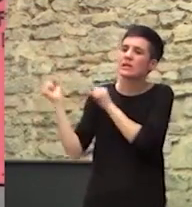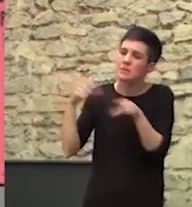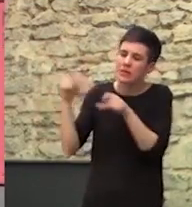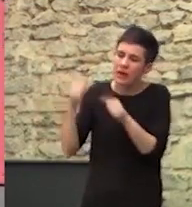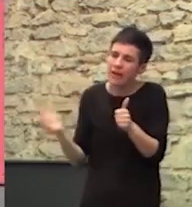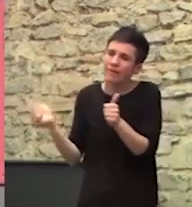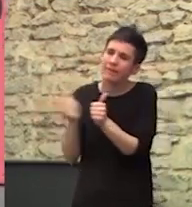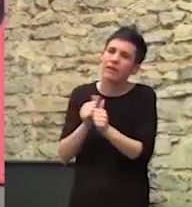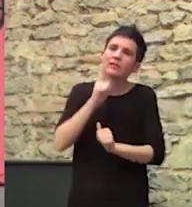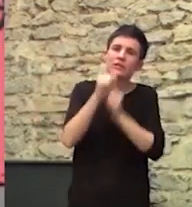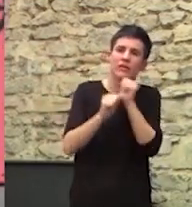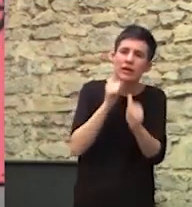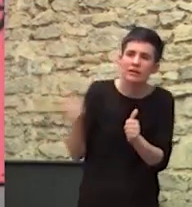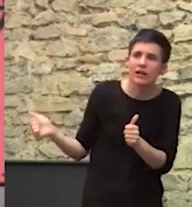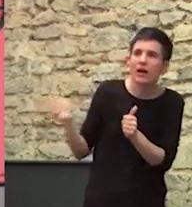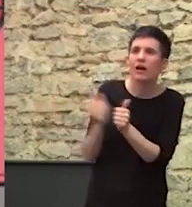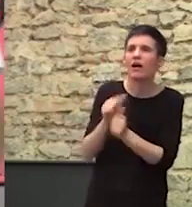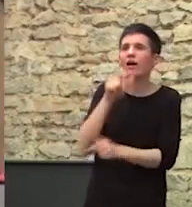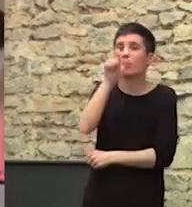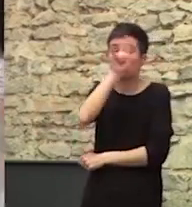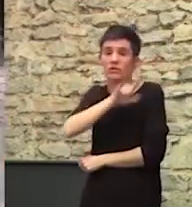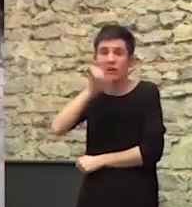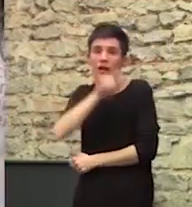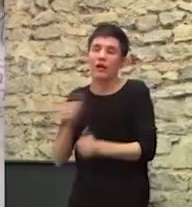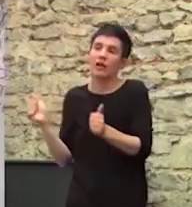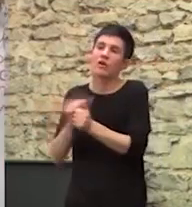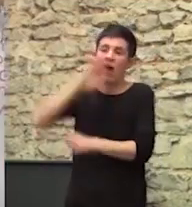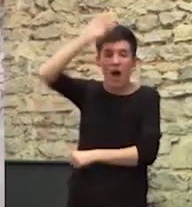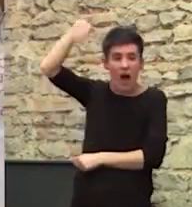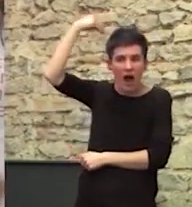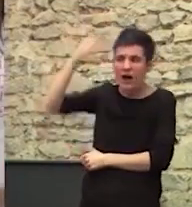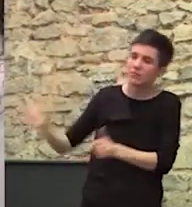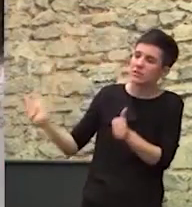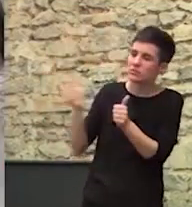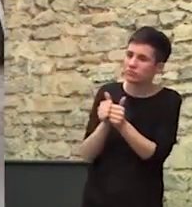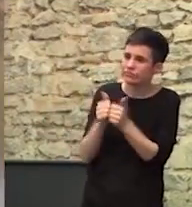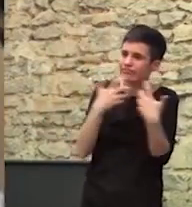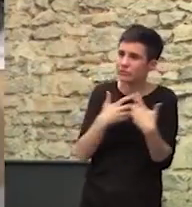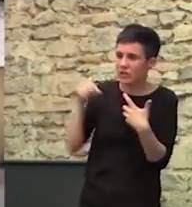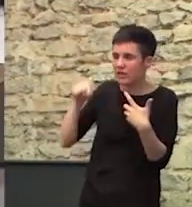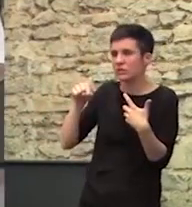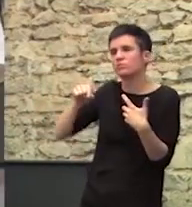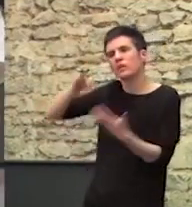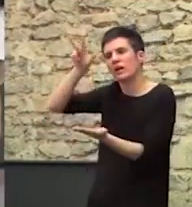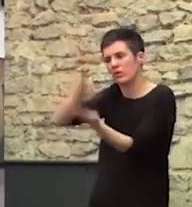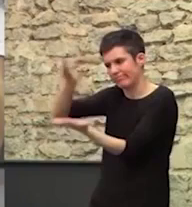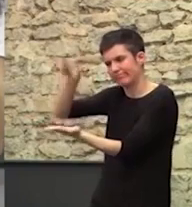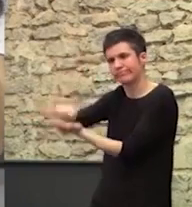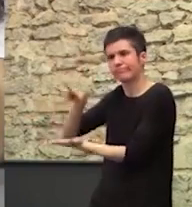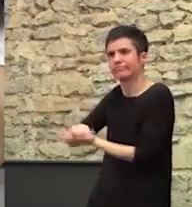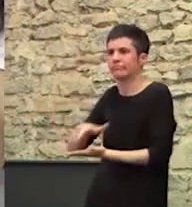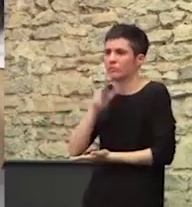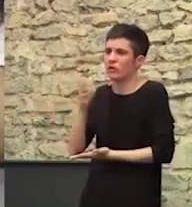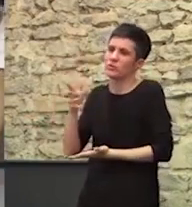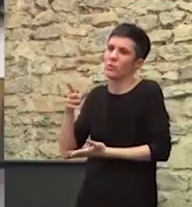Con los gitanos Con los negros Con las árabes Reconocemos esas luchas Porque son